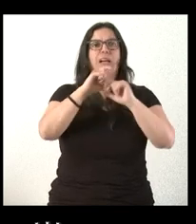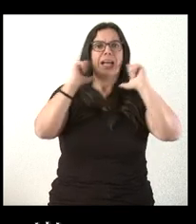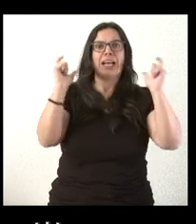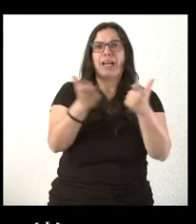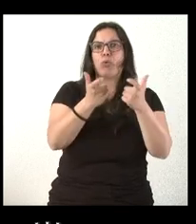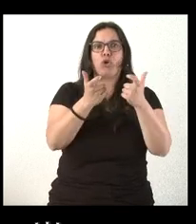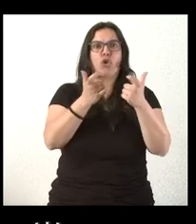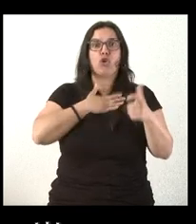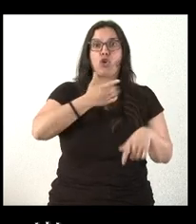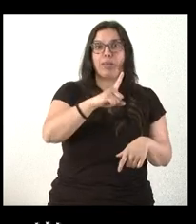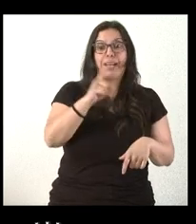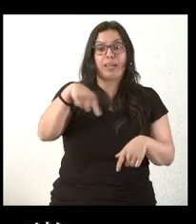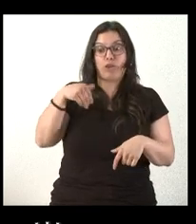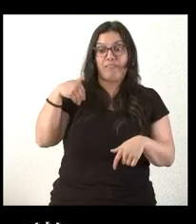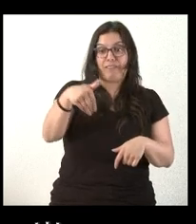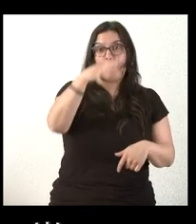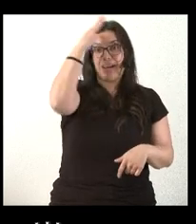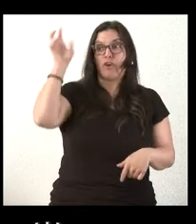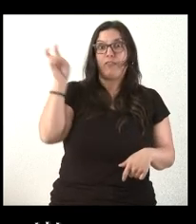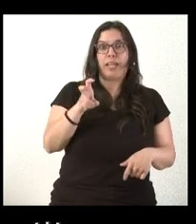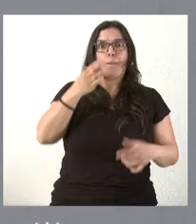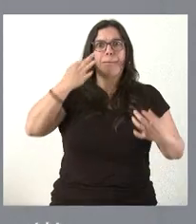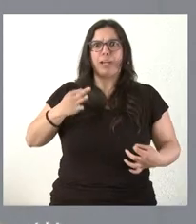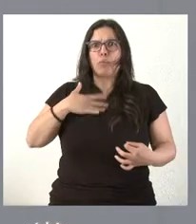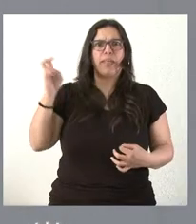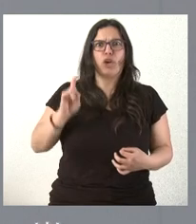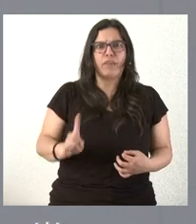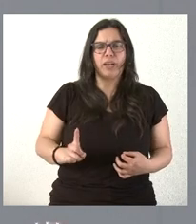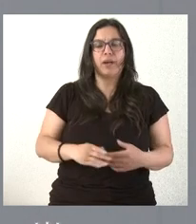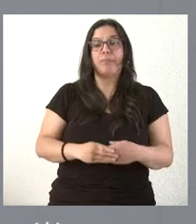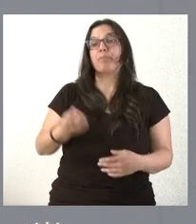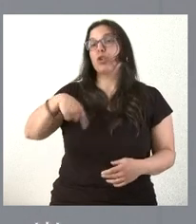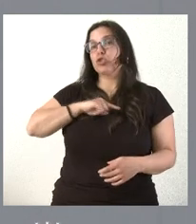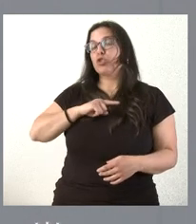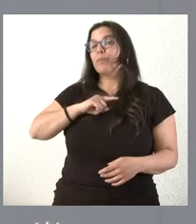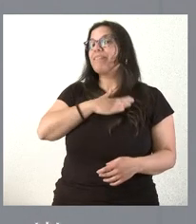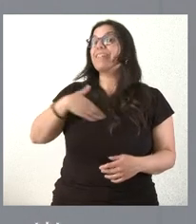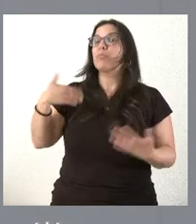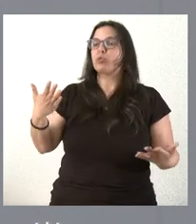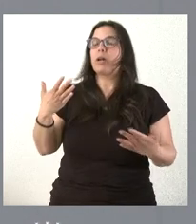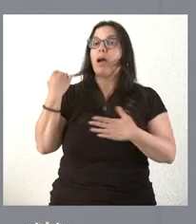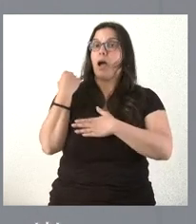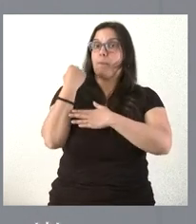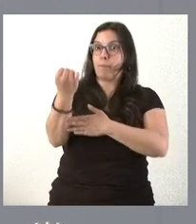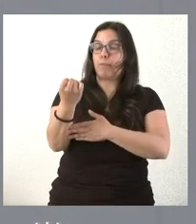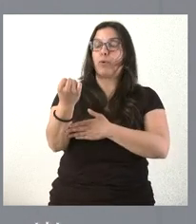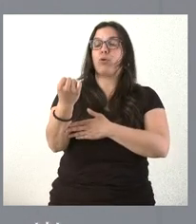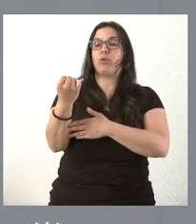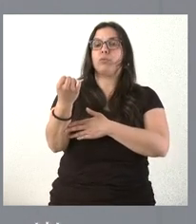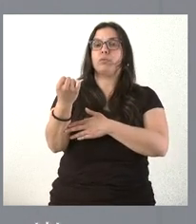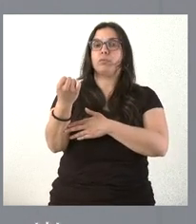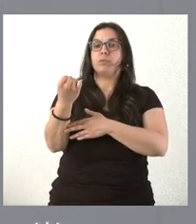llegada de estos menores. Gracias, presidente. Nuestra idea es reforzar el apoyo que damos a este